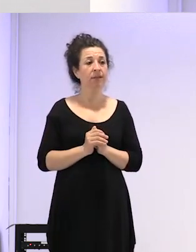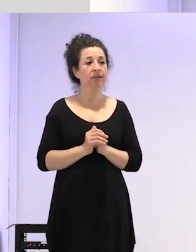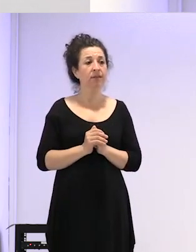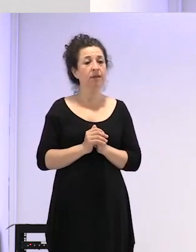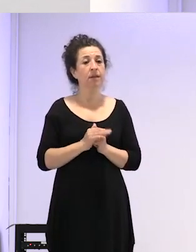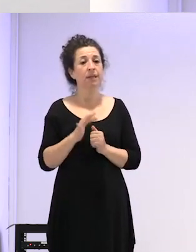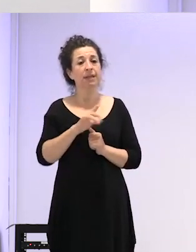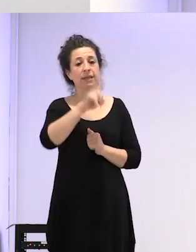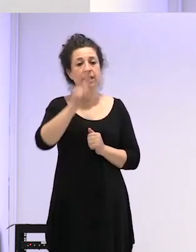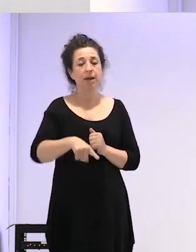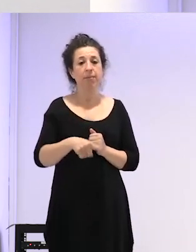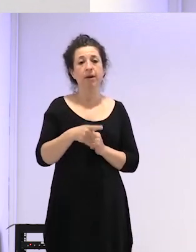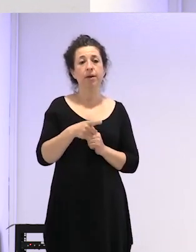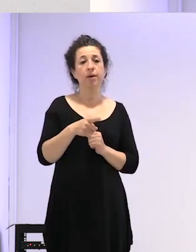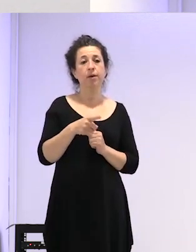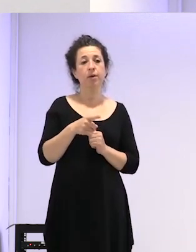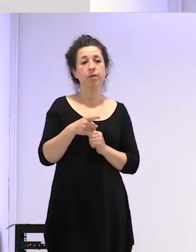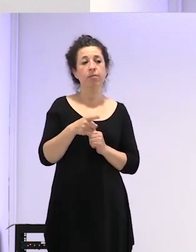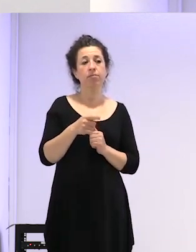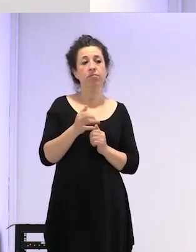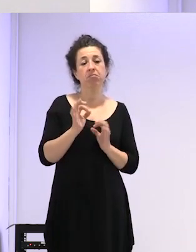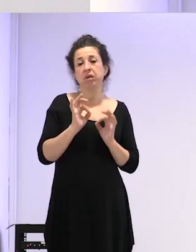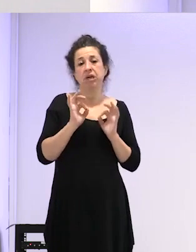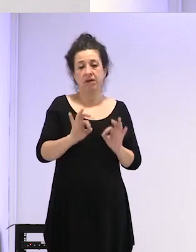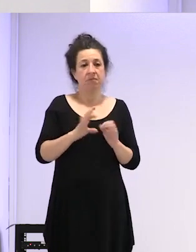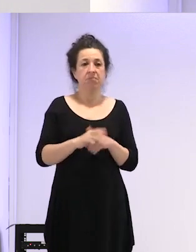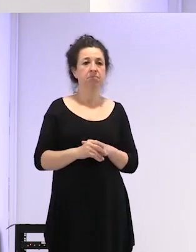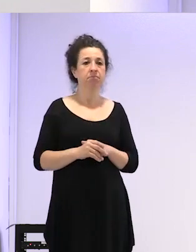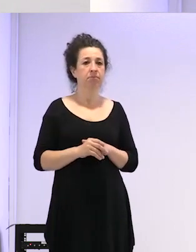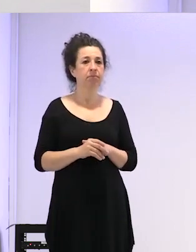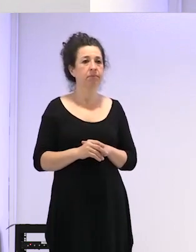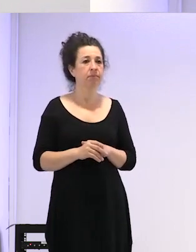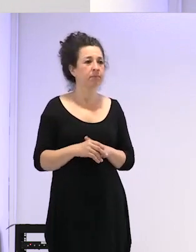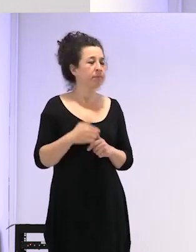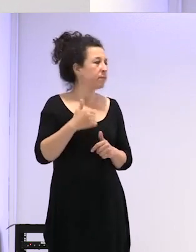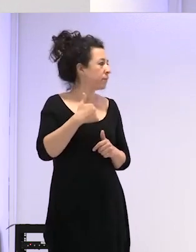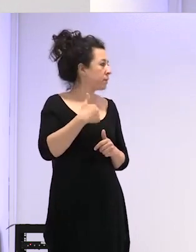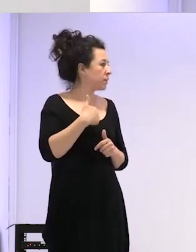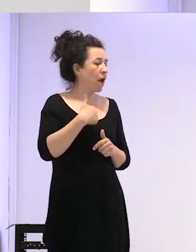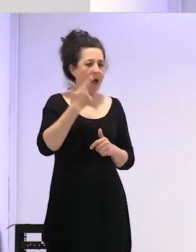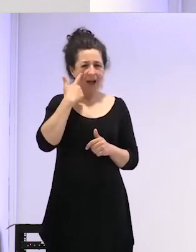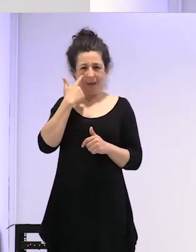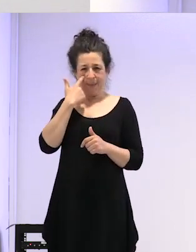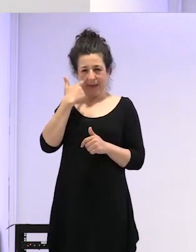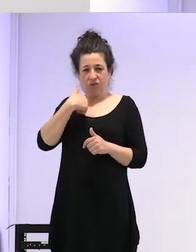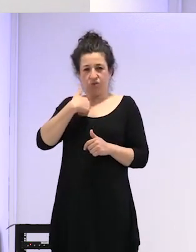y luego bueno ya está a ver yo no sé que está a ver